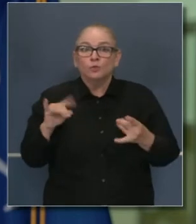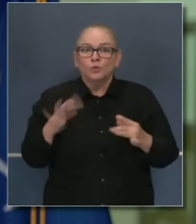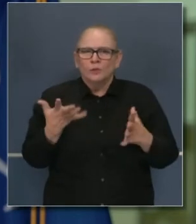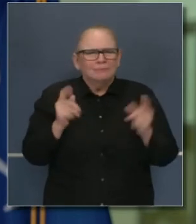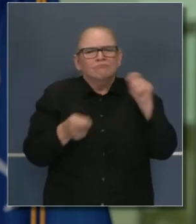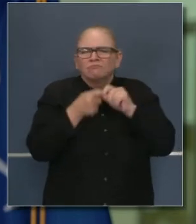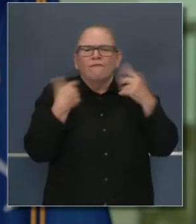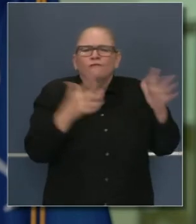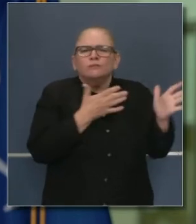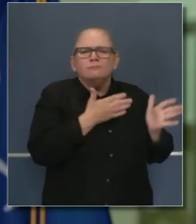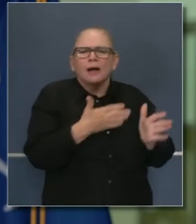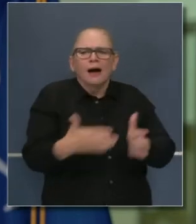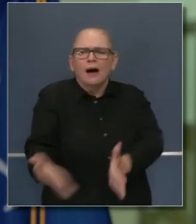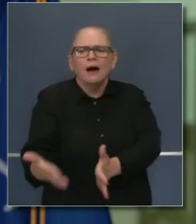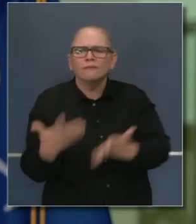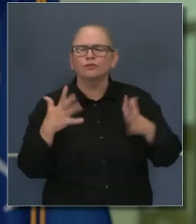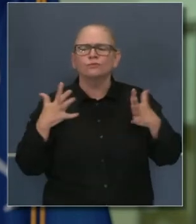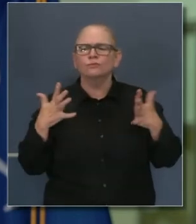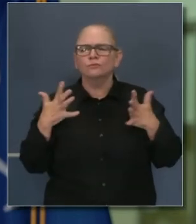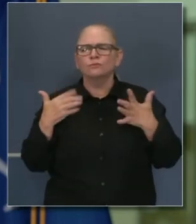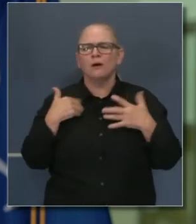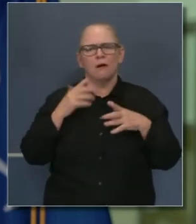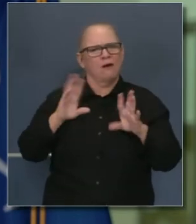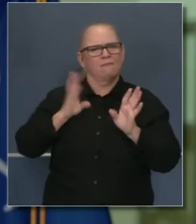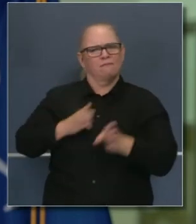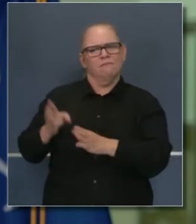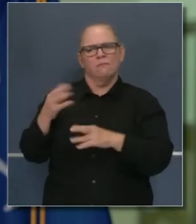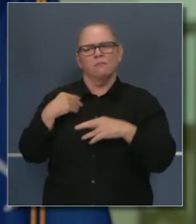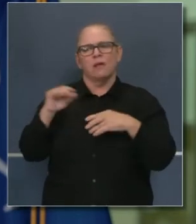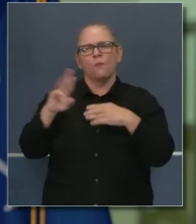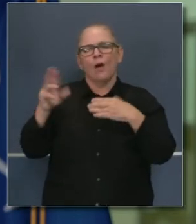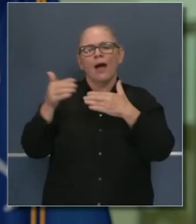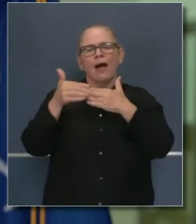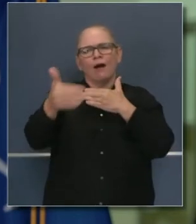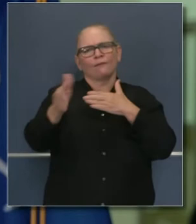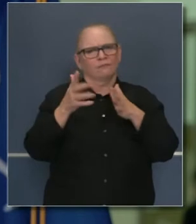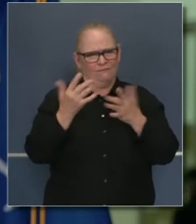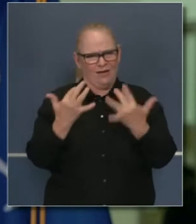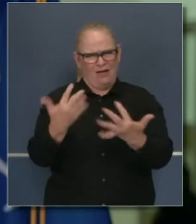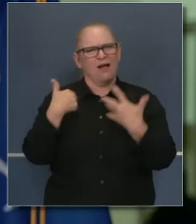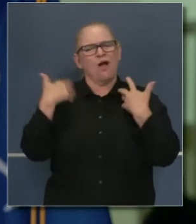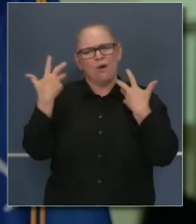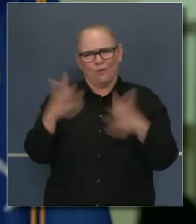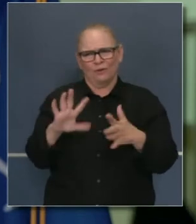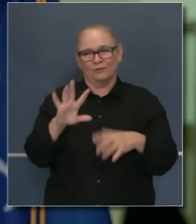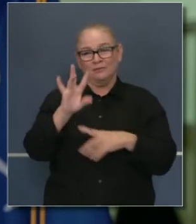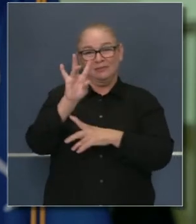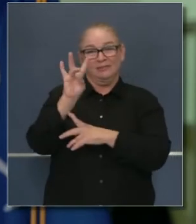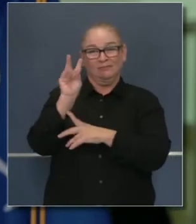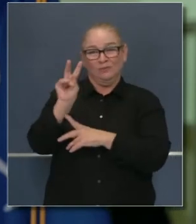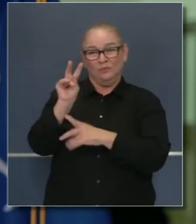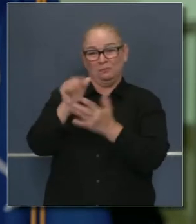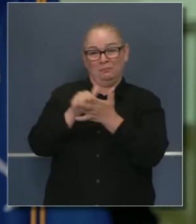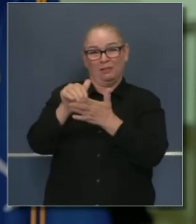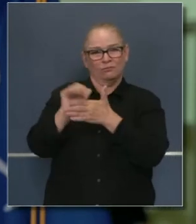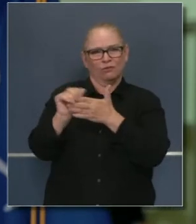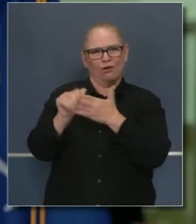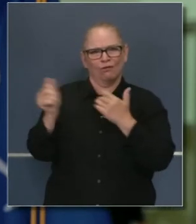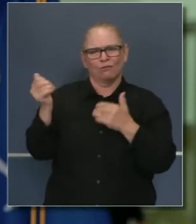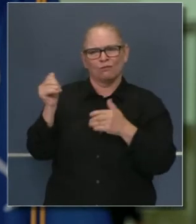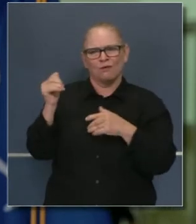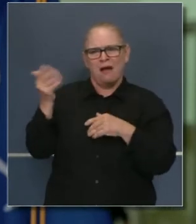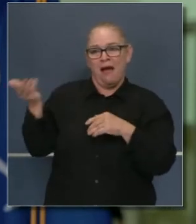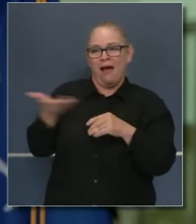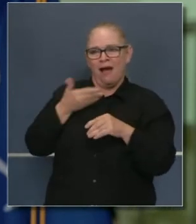y esa es la razón por la que hemos hecho un suplemento de 72.5 millones de dólares para